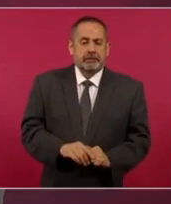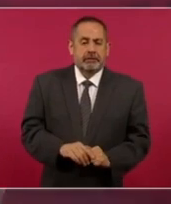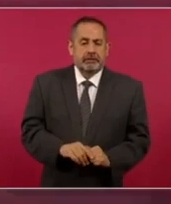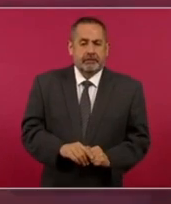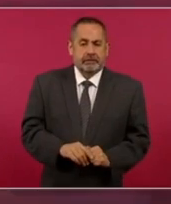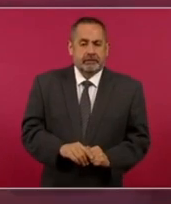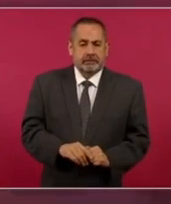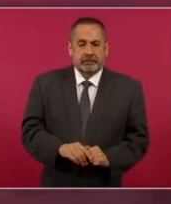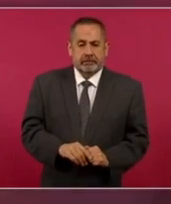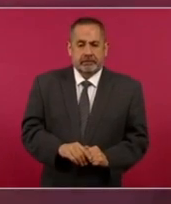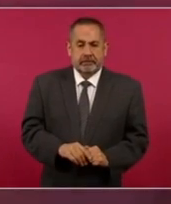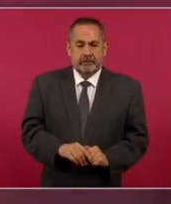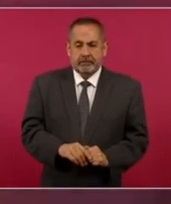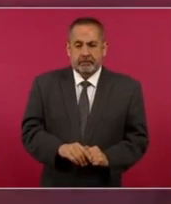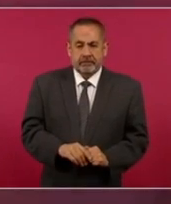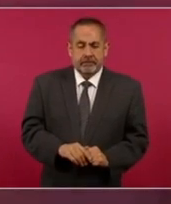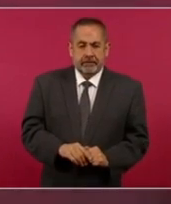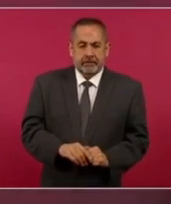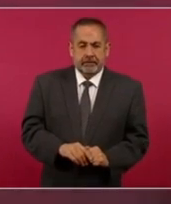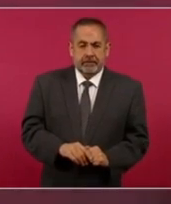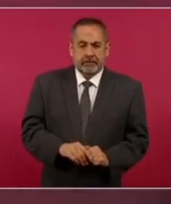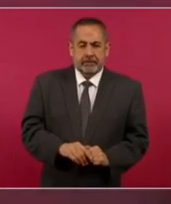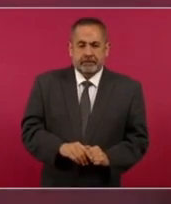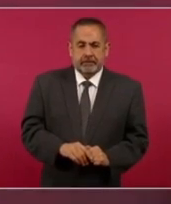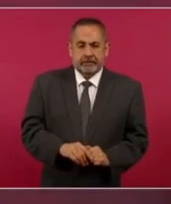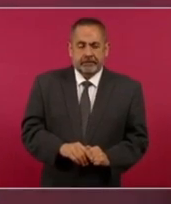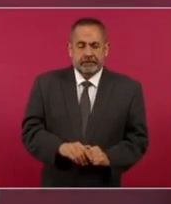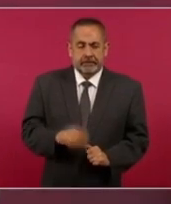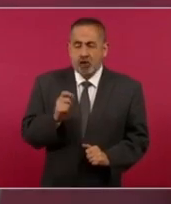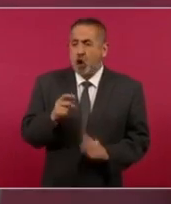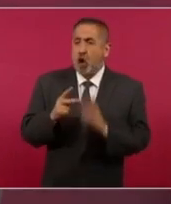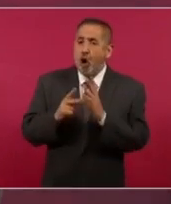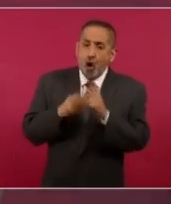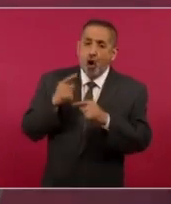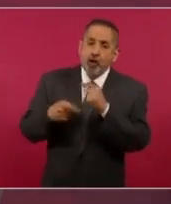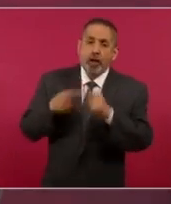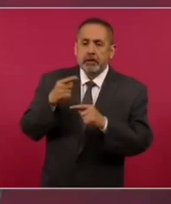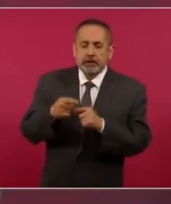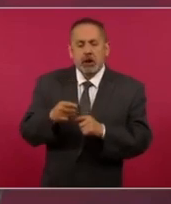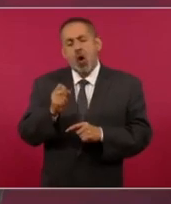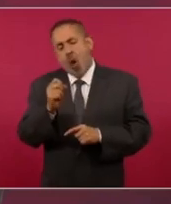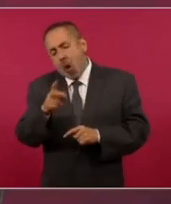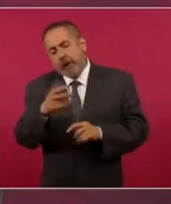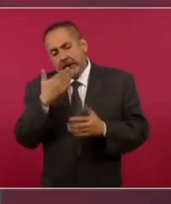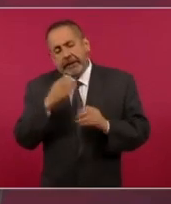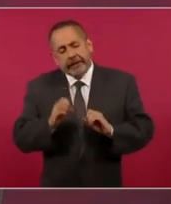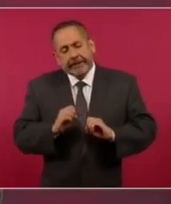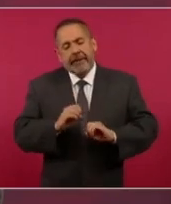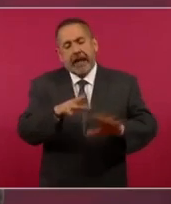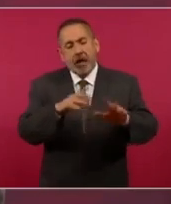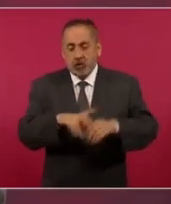el que no se vuelva a permitir la impunidad.